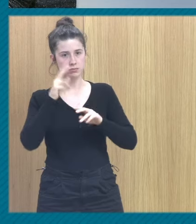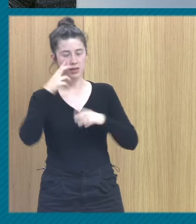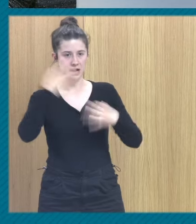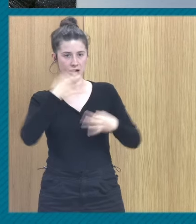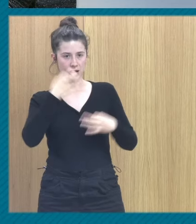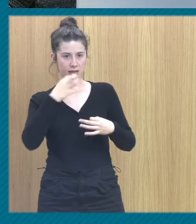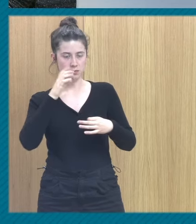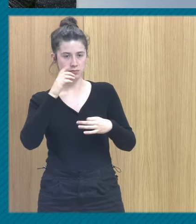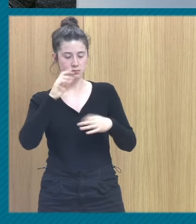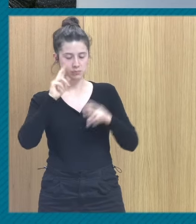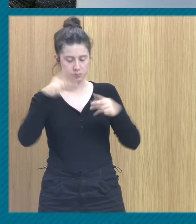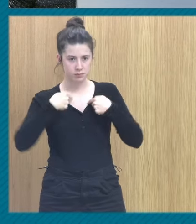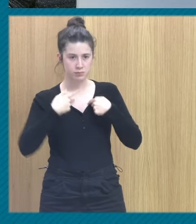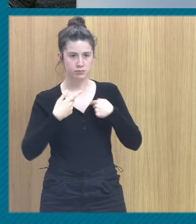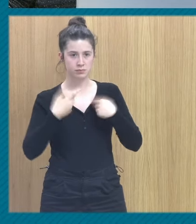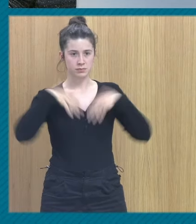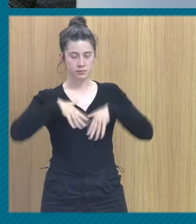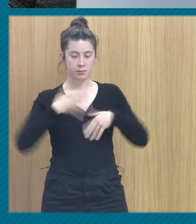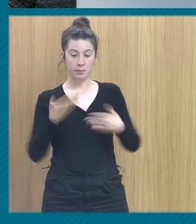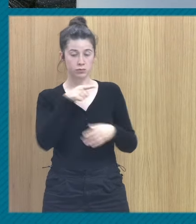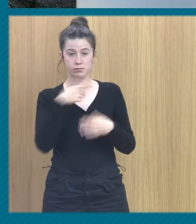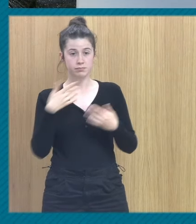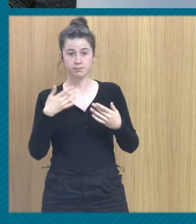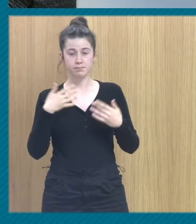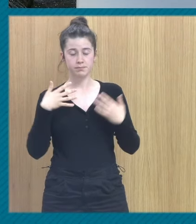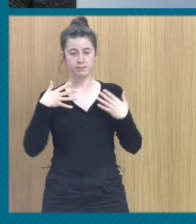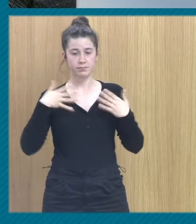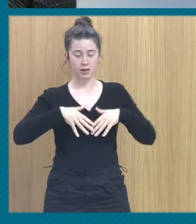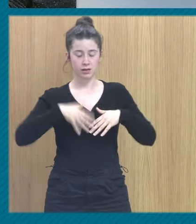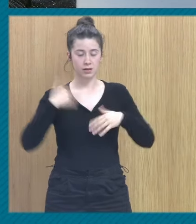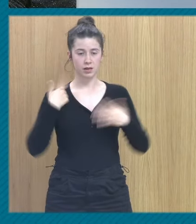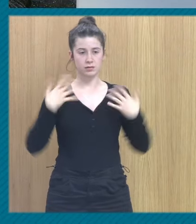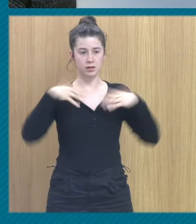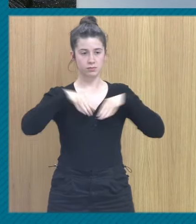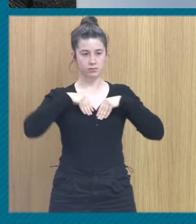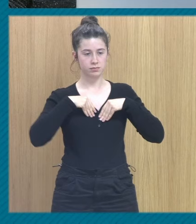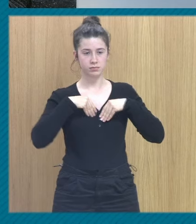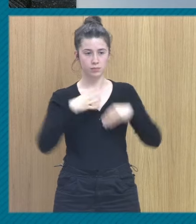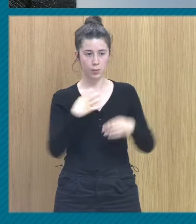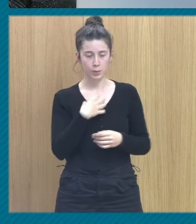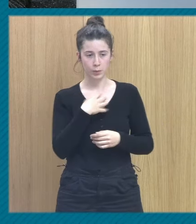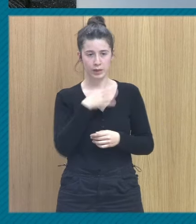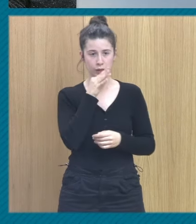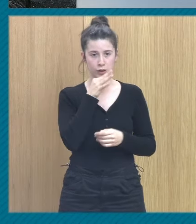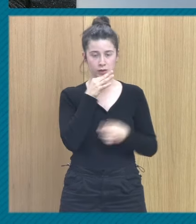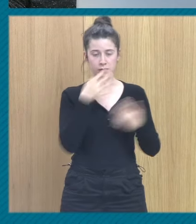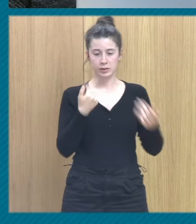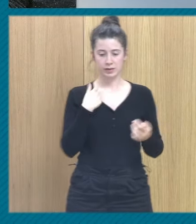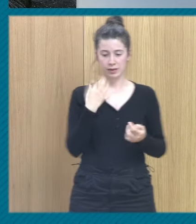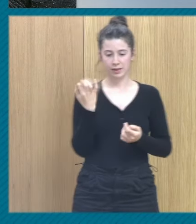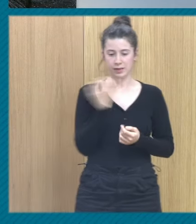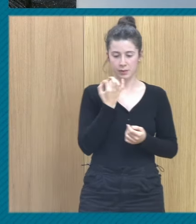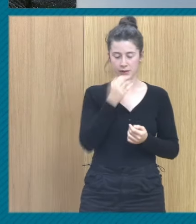principio lo que pasa es que no puede sostenerla y yo tengo que ser extremadamente delicada y ajustarme